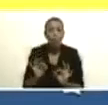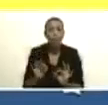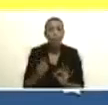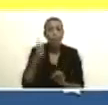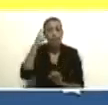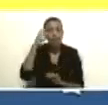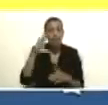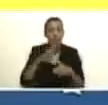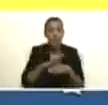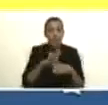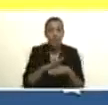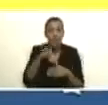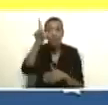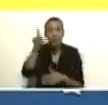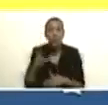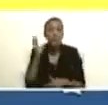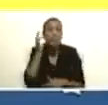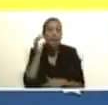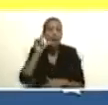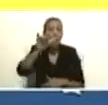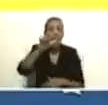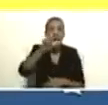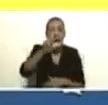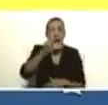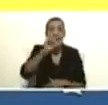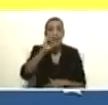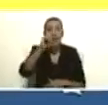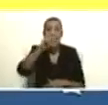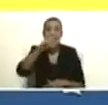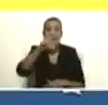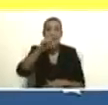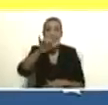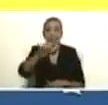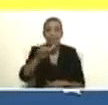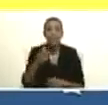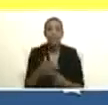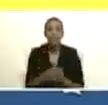embajadora Lindy Mitchell Maseko